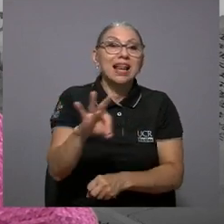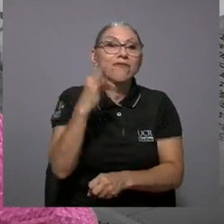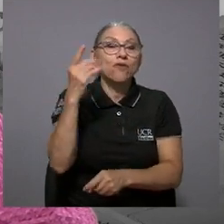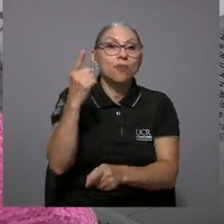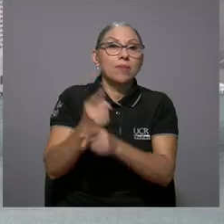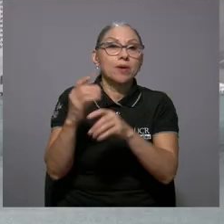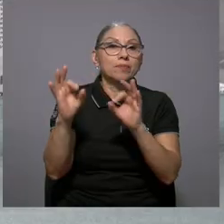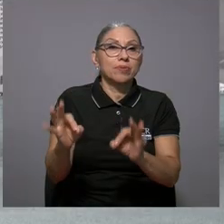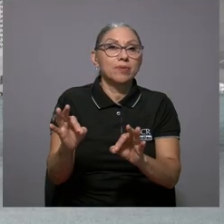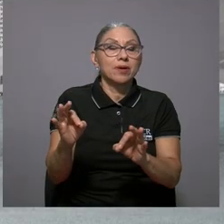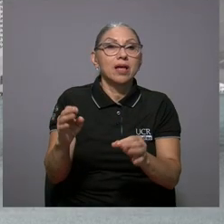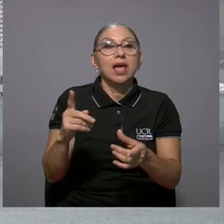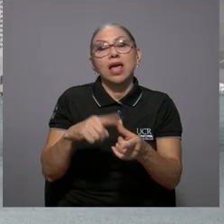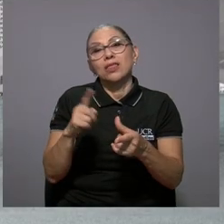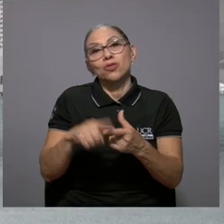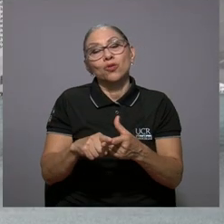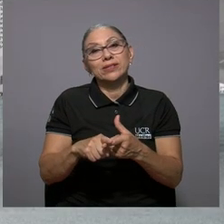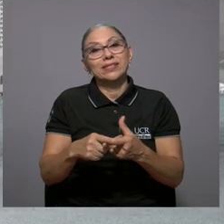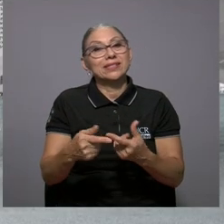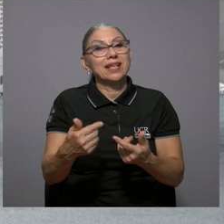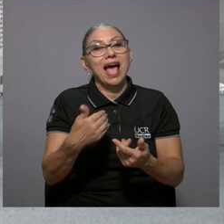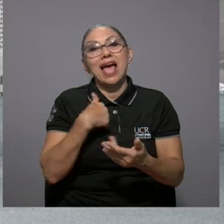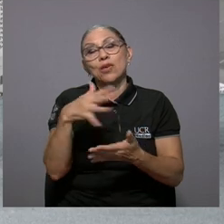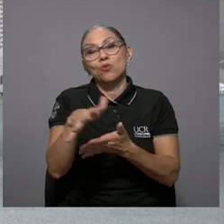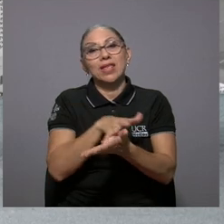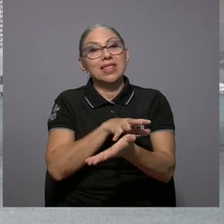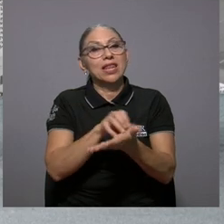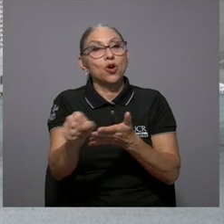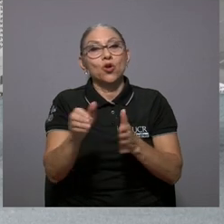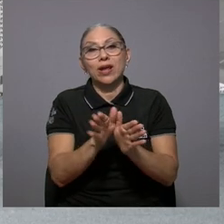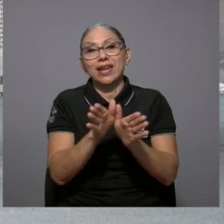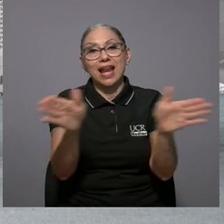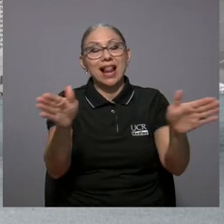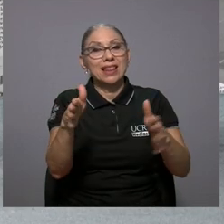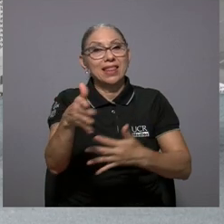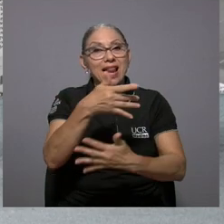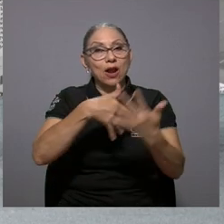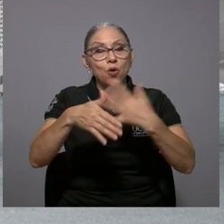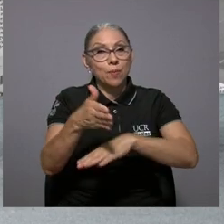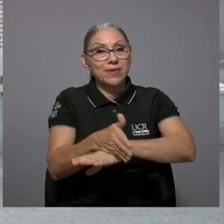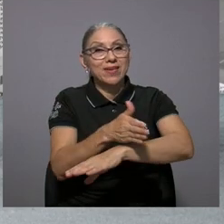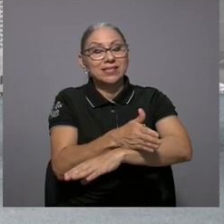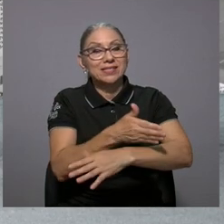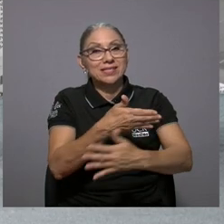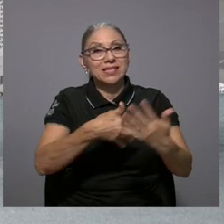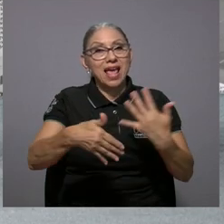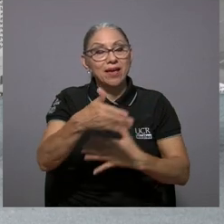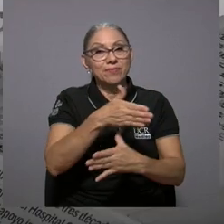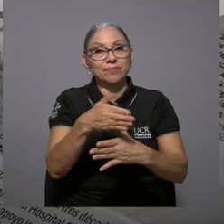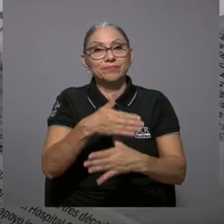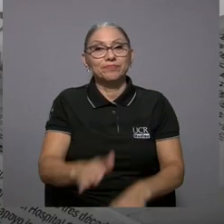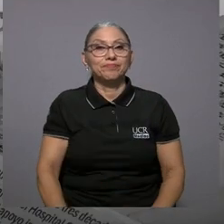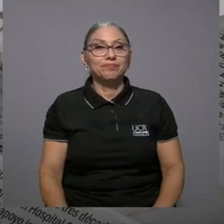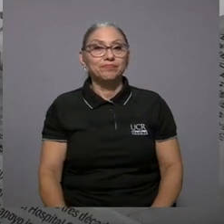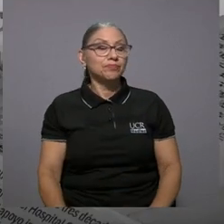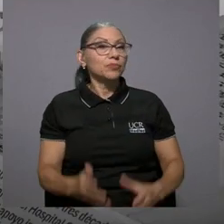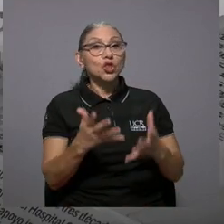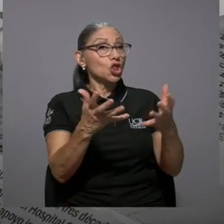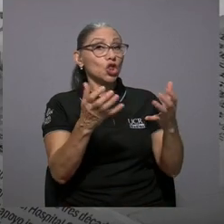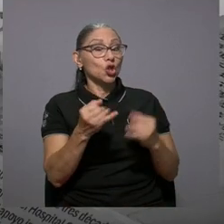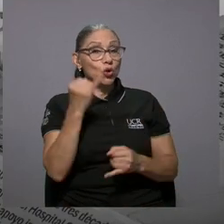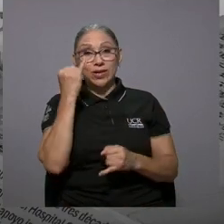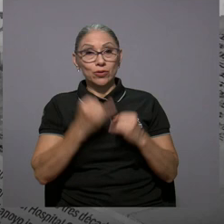proceder aceptable pues hay un deterioro general de la convivencia quería